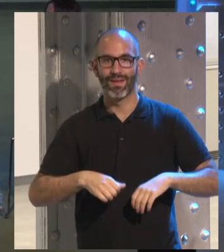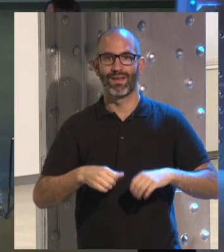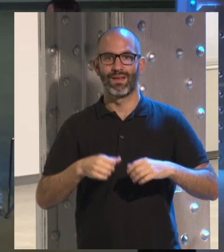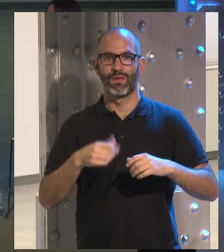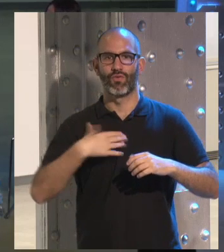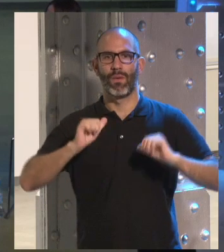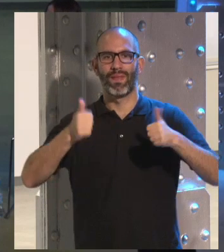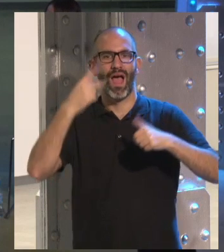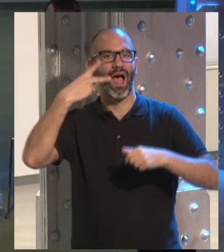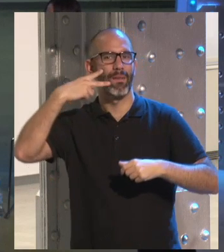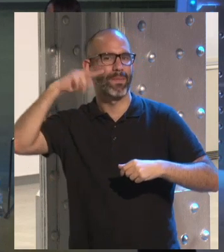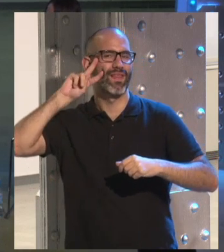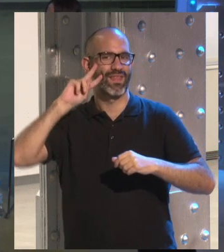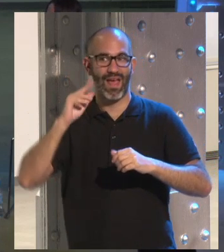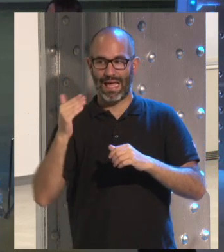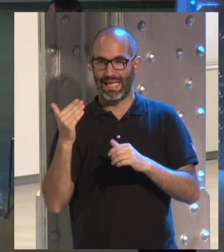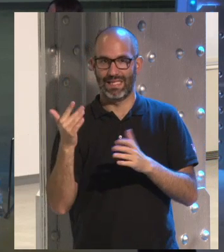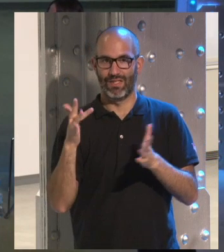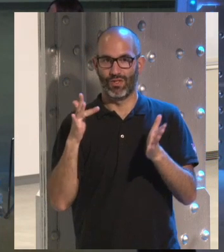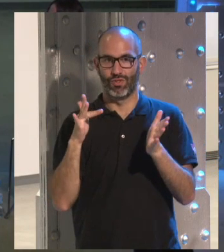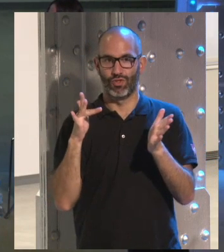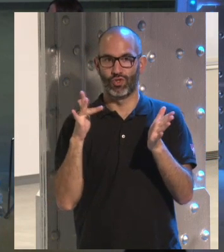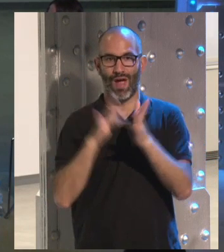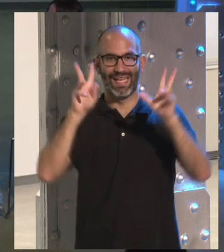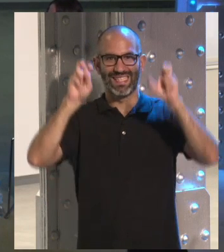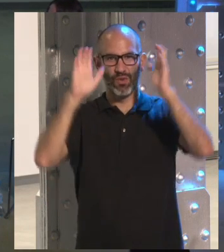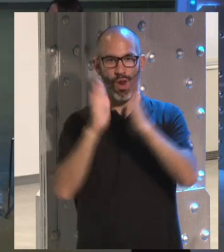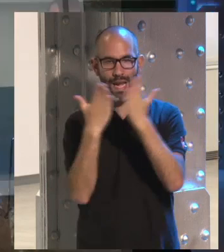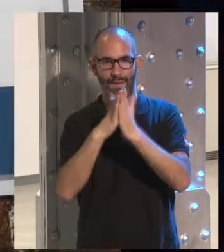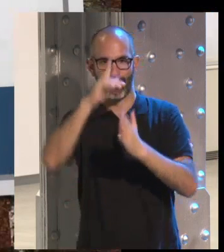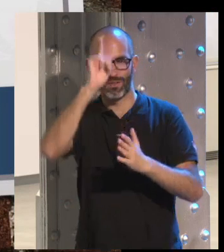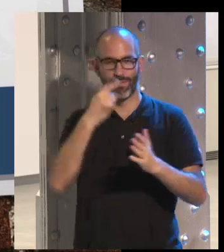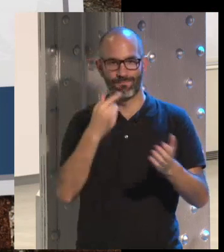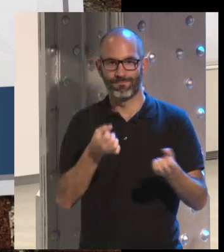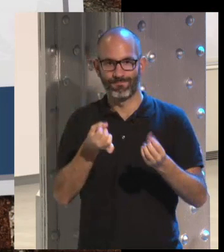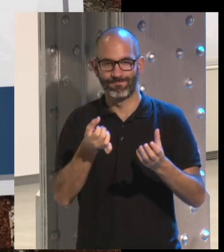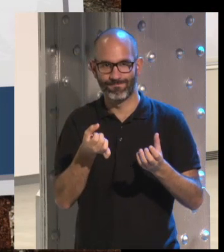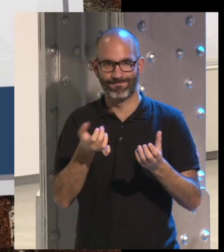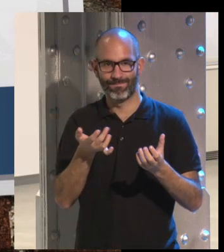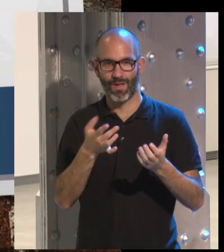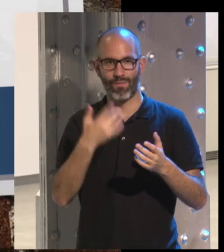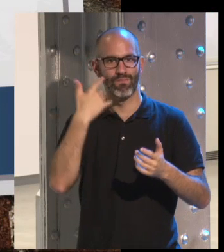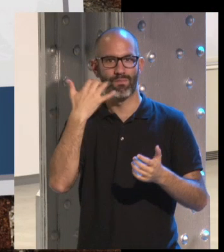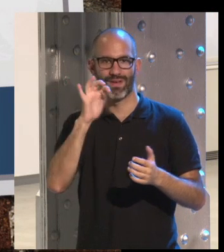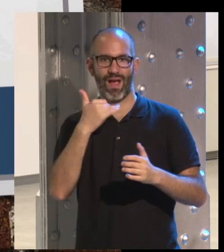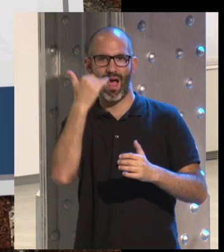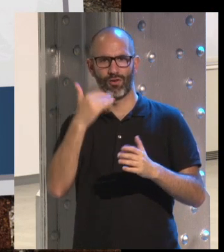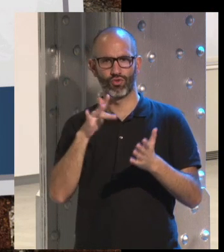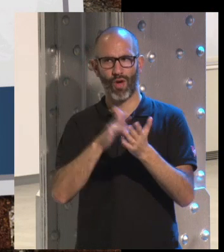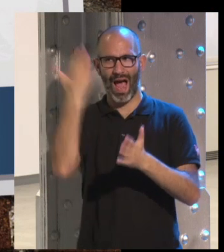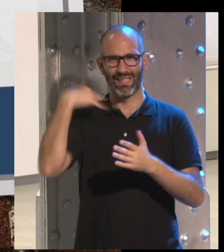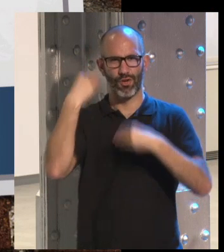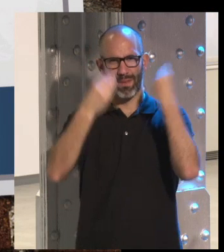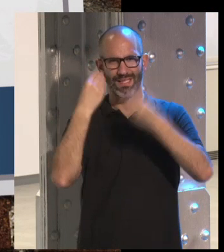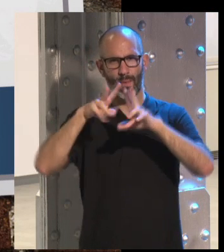una pequeña anécdota que nos pasó precisamente con el título de este libro. Porque inicialmente, cuando nosotros planteamos la